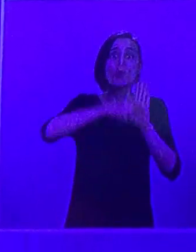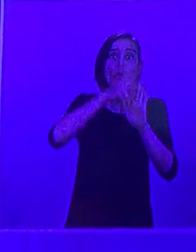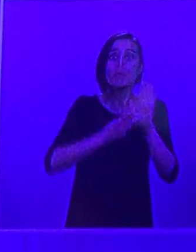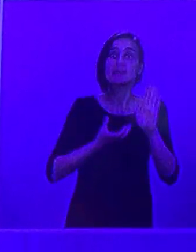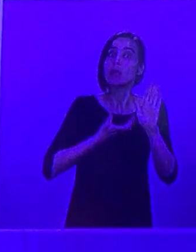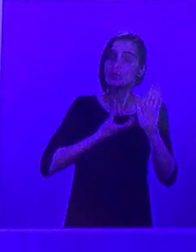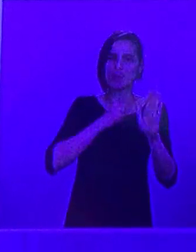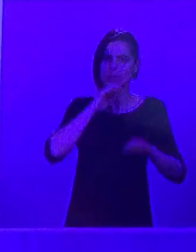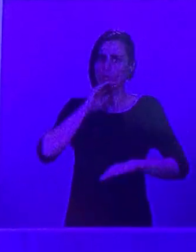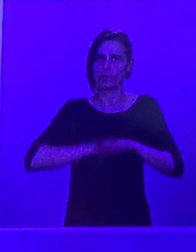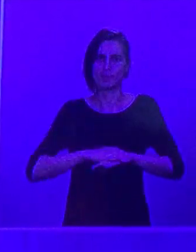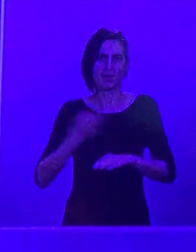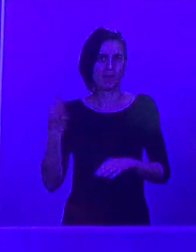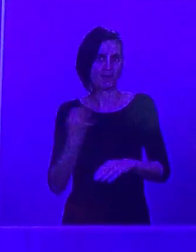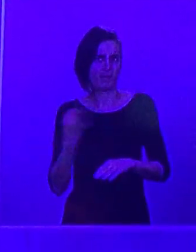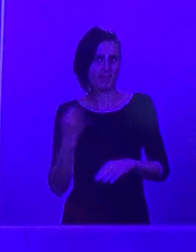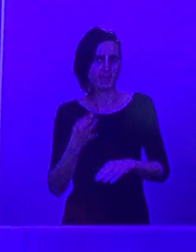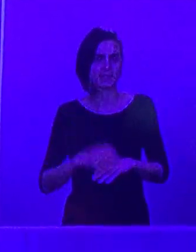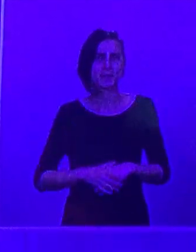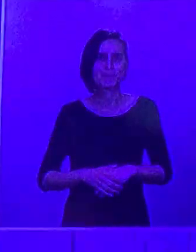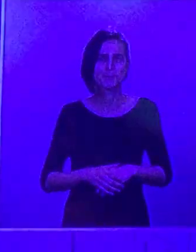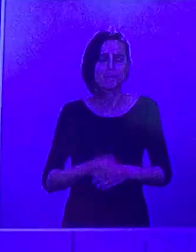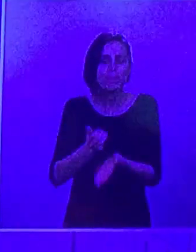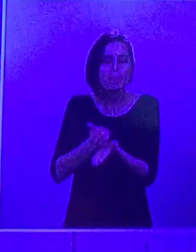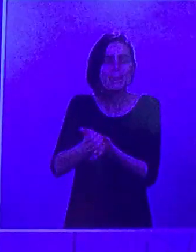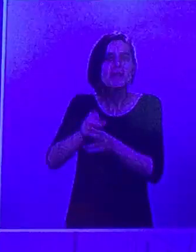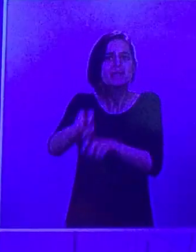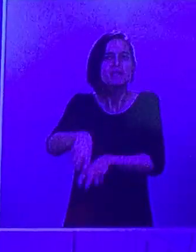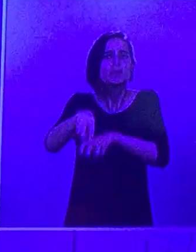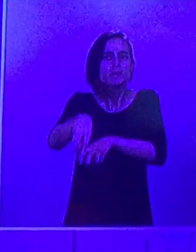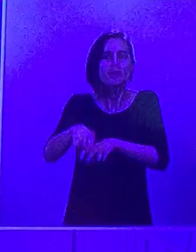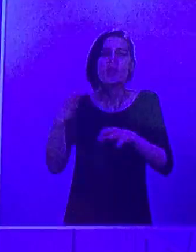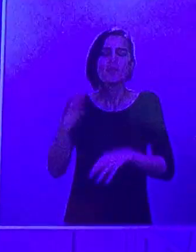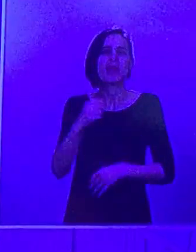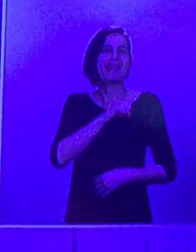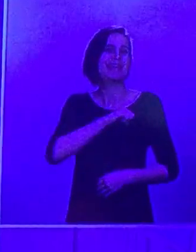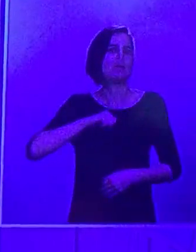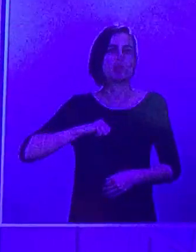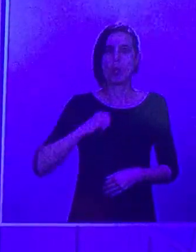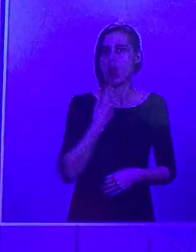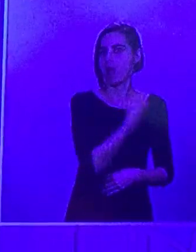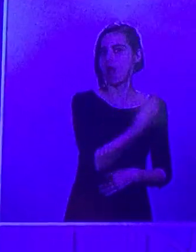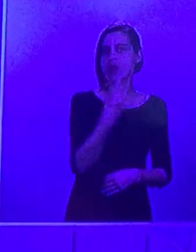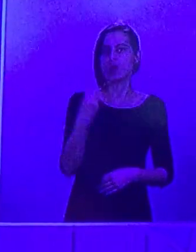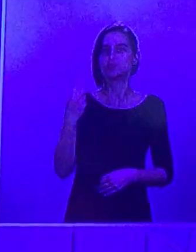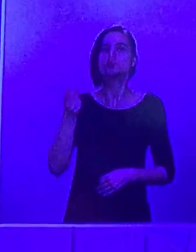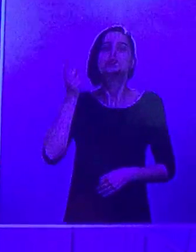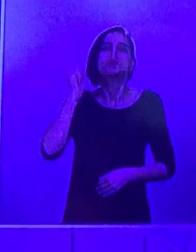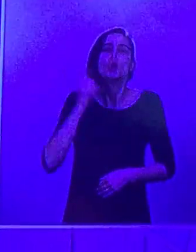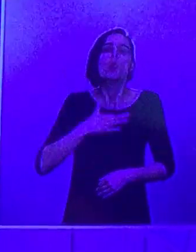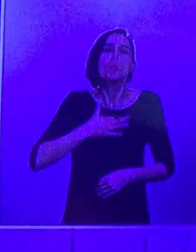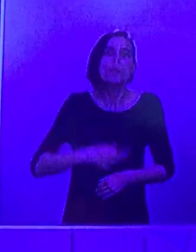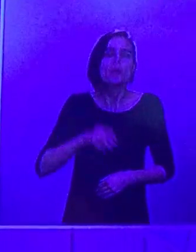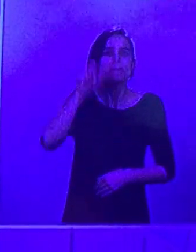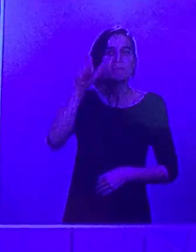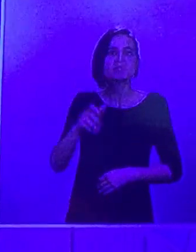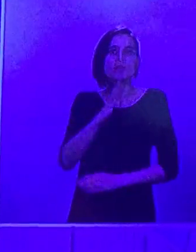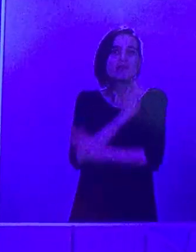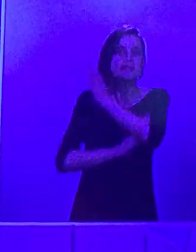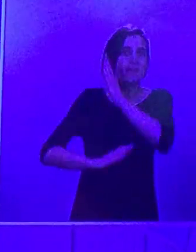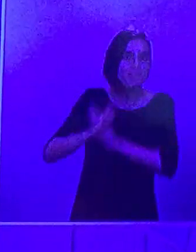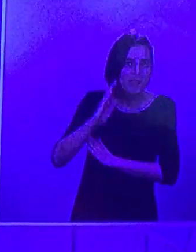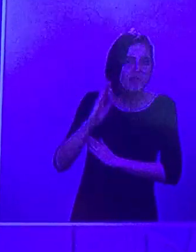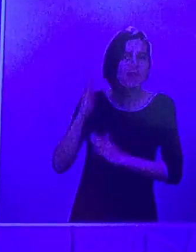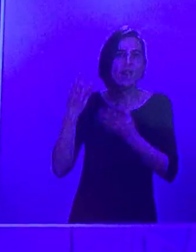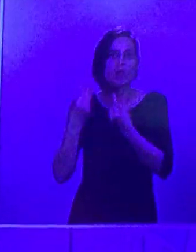en el huerto en cuestión se realizarán de forma individual, salvo que se acompañe a personas con discapacidad o menores y esta orden también